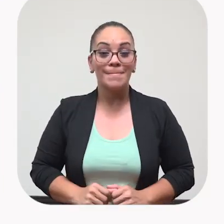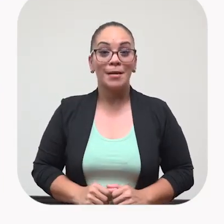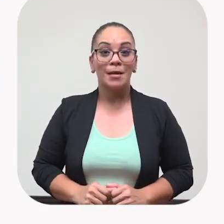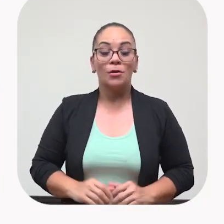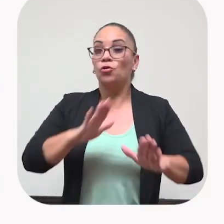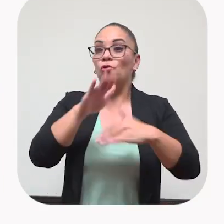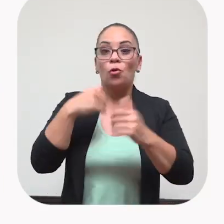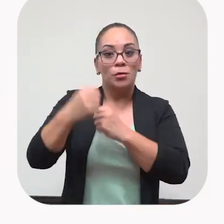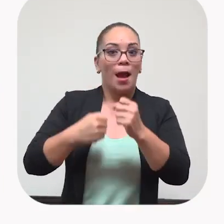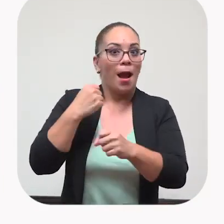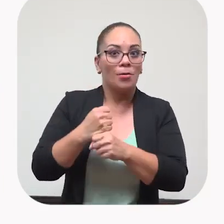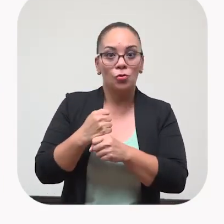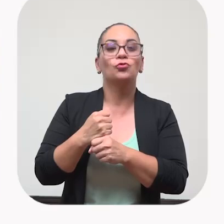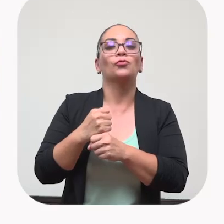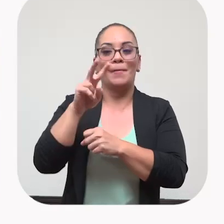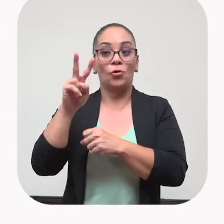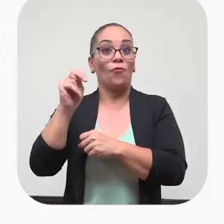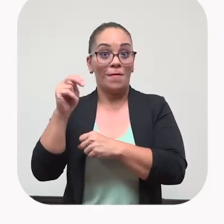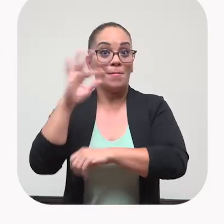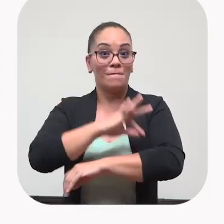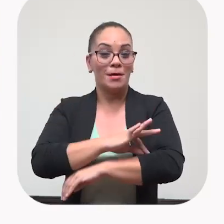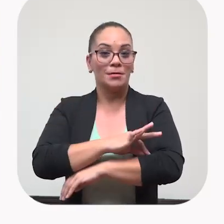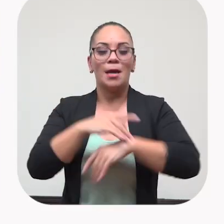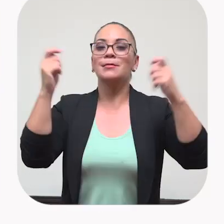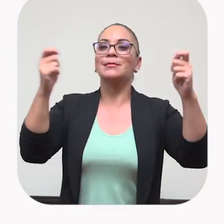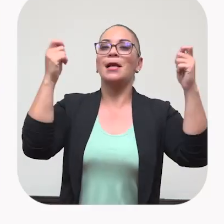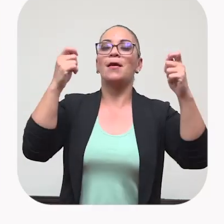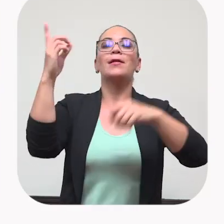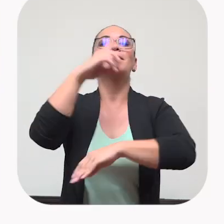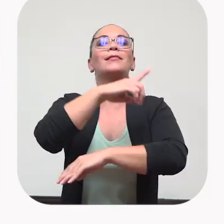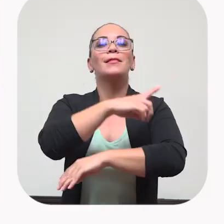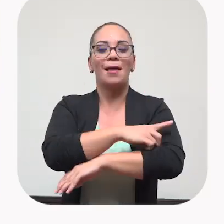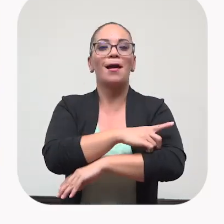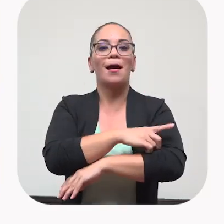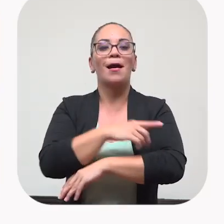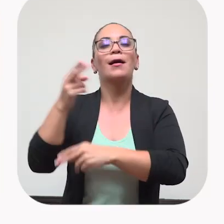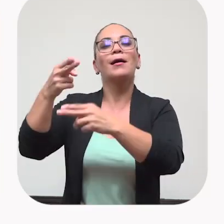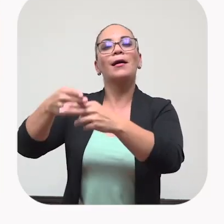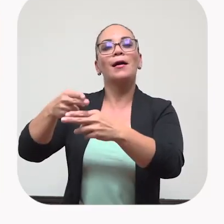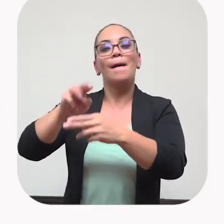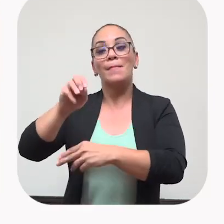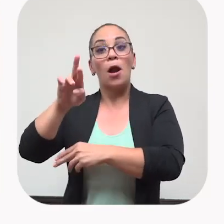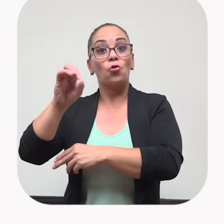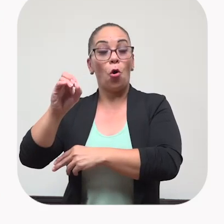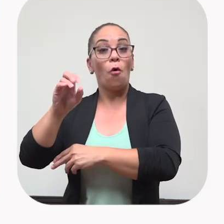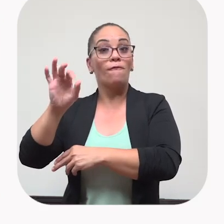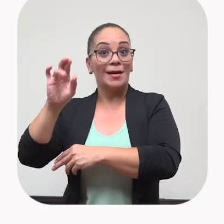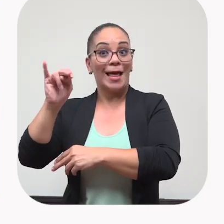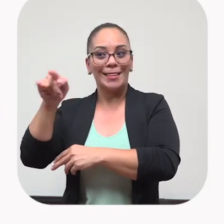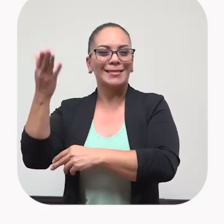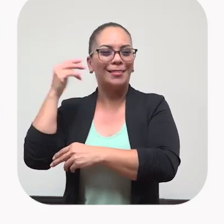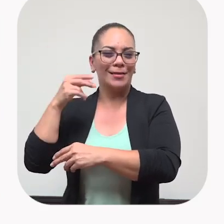o todos los años del 22 de noviembre, se celebra el día que le pusieron en honor al licenciado Mauro Fernández